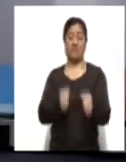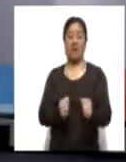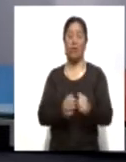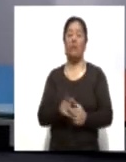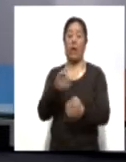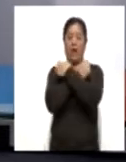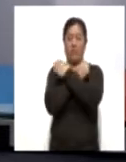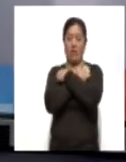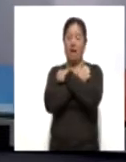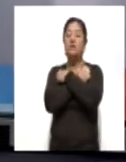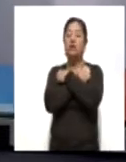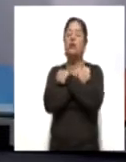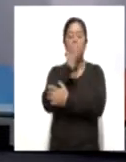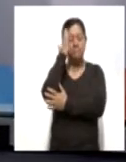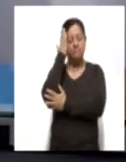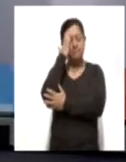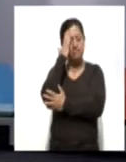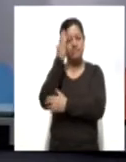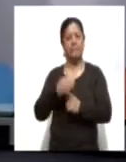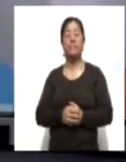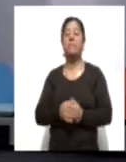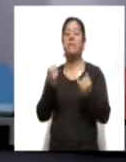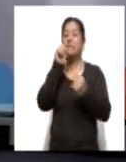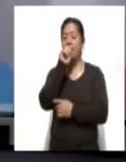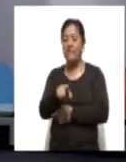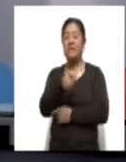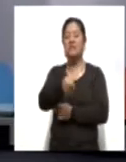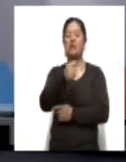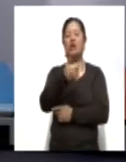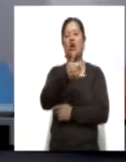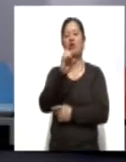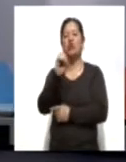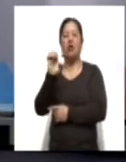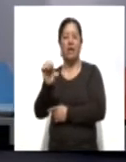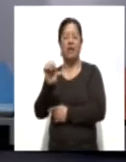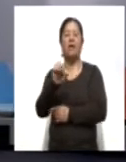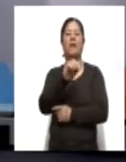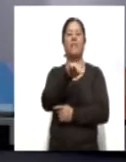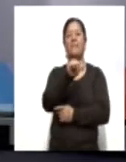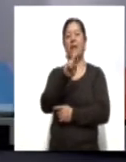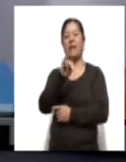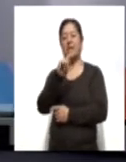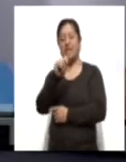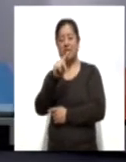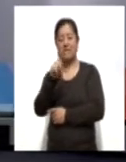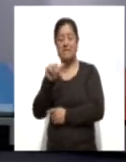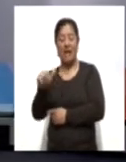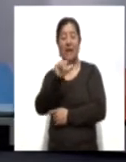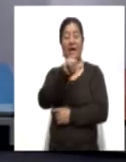la educación es una de las prioridades. También saludos para Joy Ortega, para Maritza Vásquez, Andy Villanueva que está